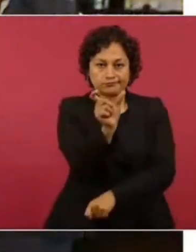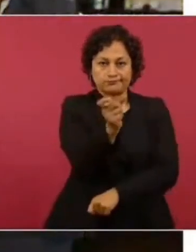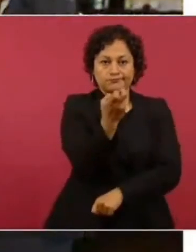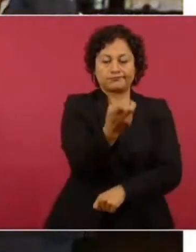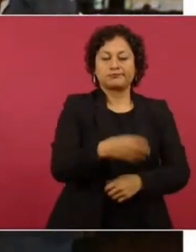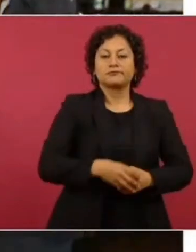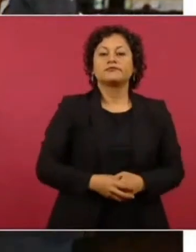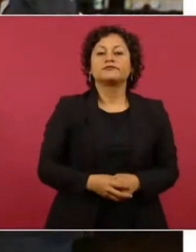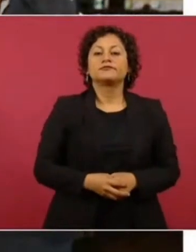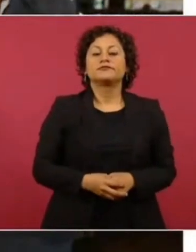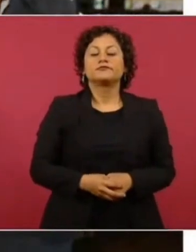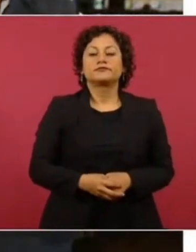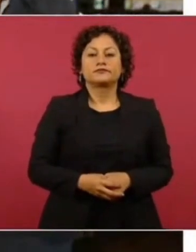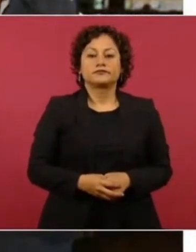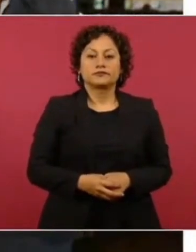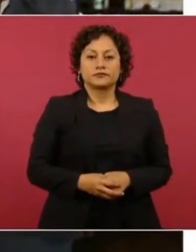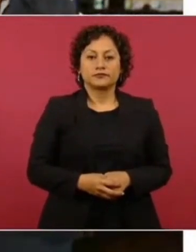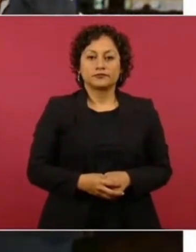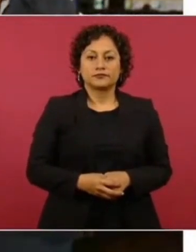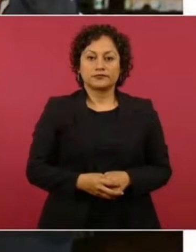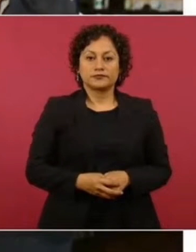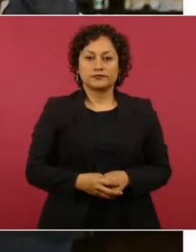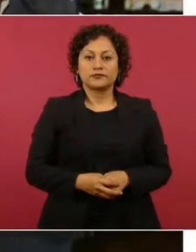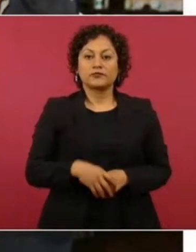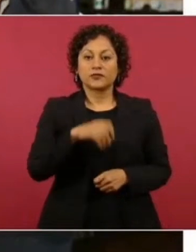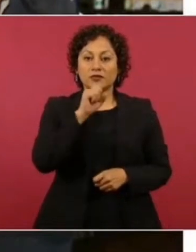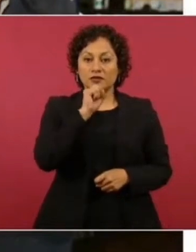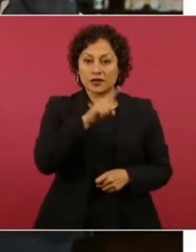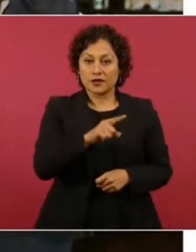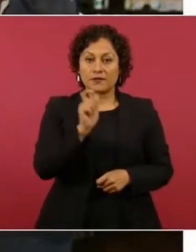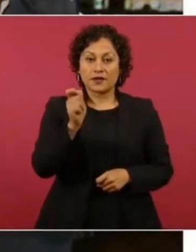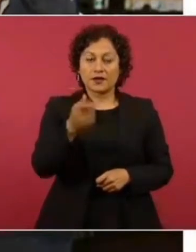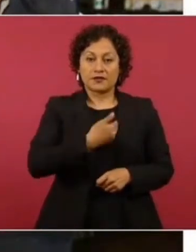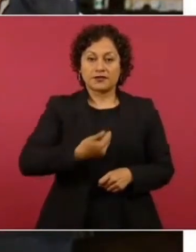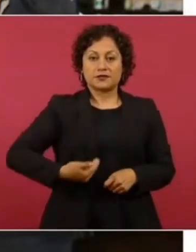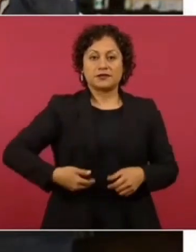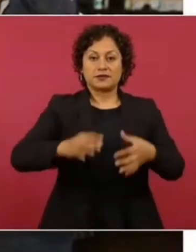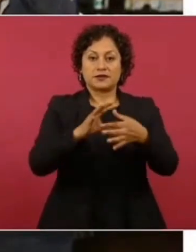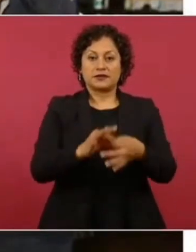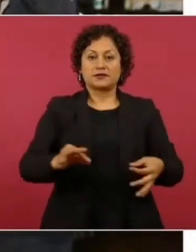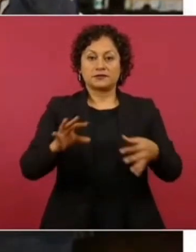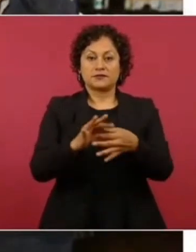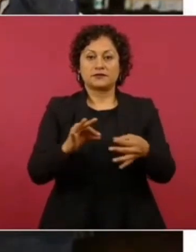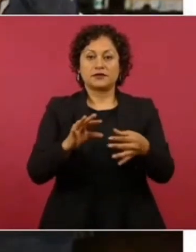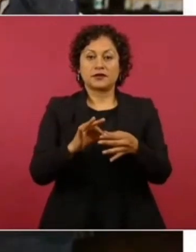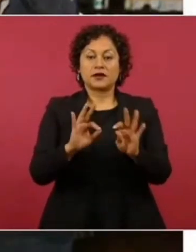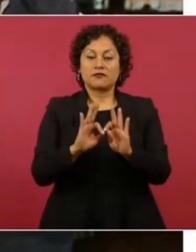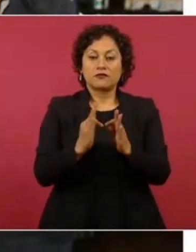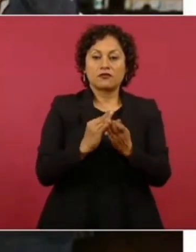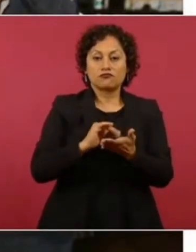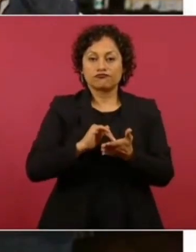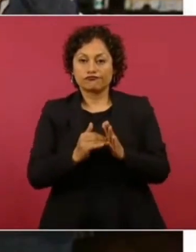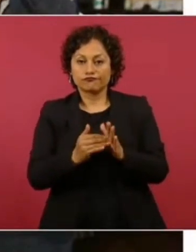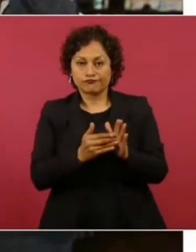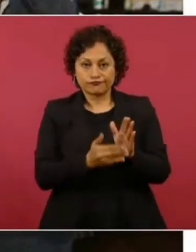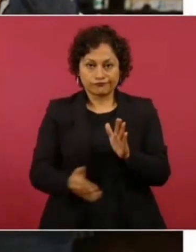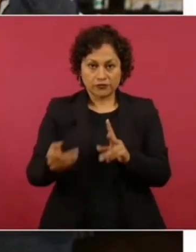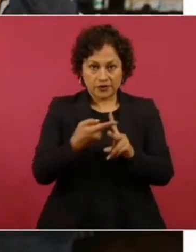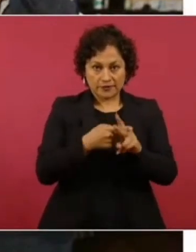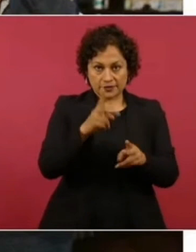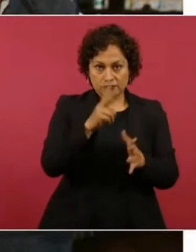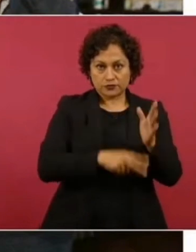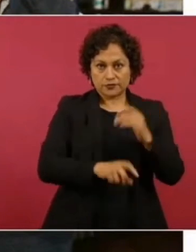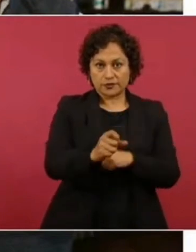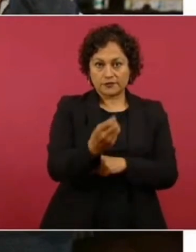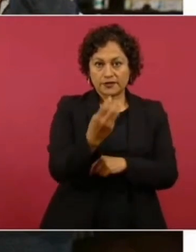Como ya aquí lo ha comentado el señor presidente, hemos estado en una estrategia desde el inicio del año para hacer el cambio